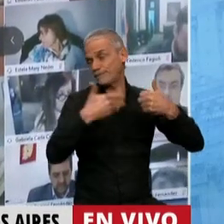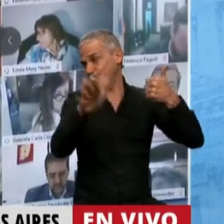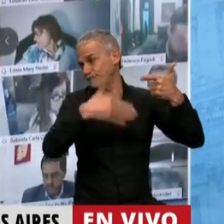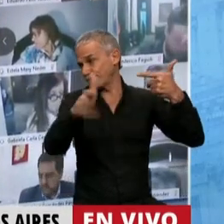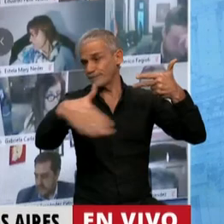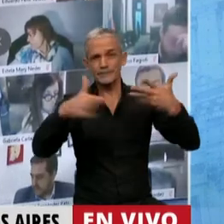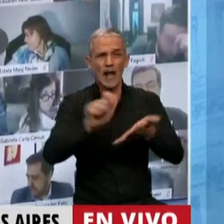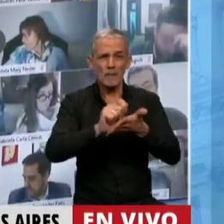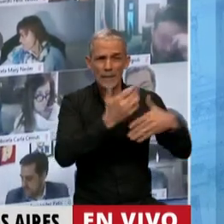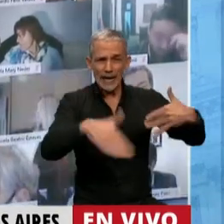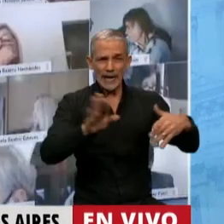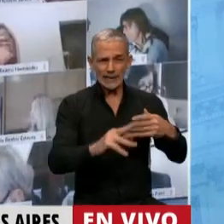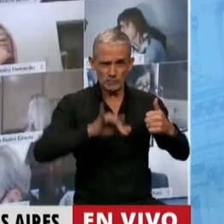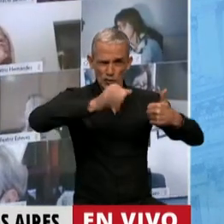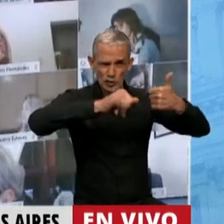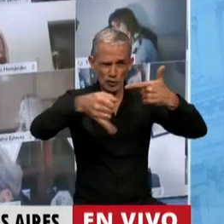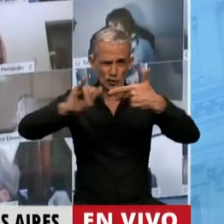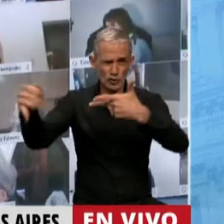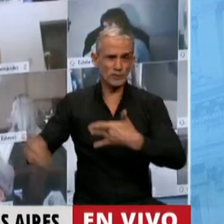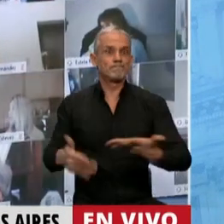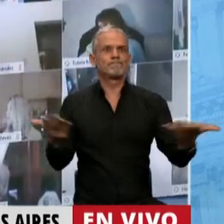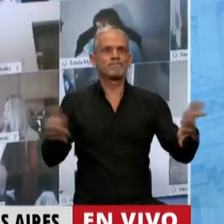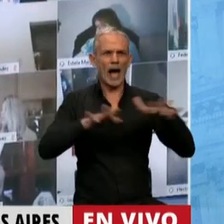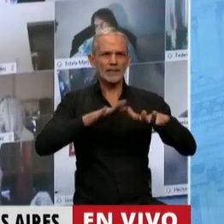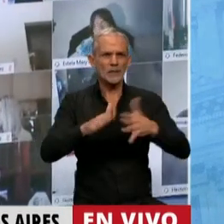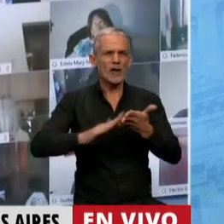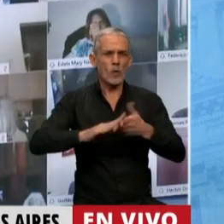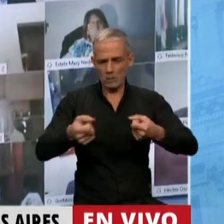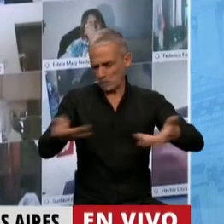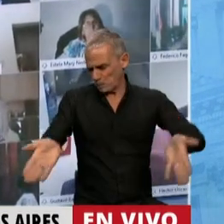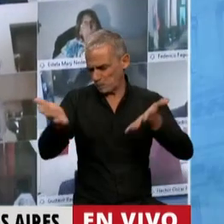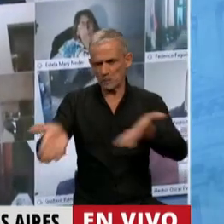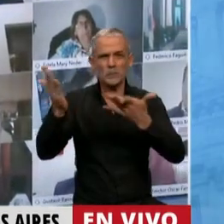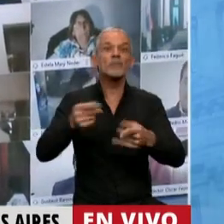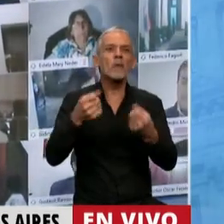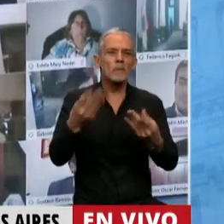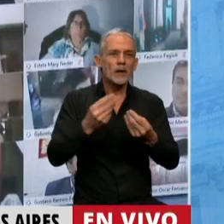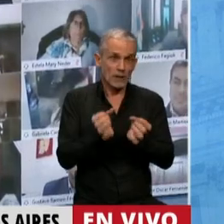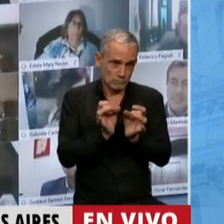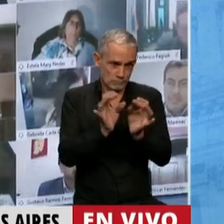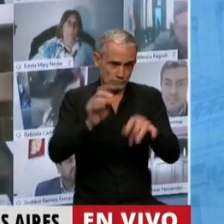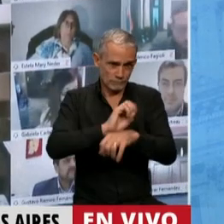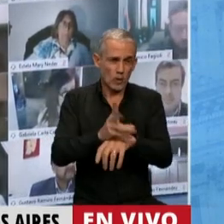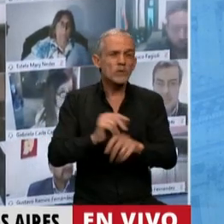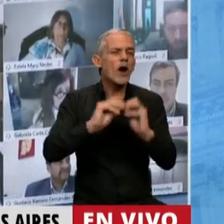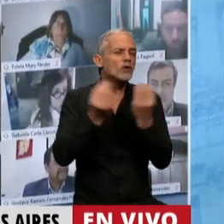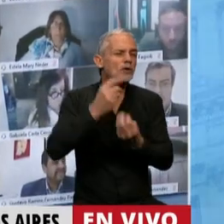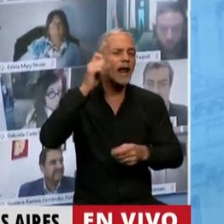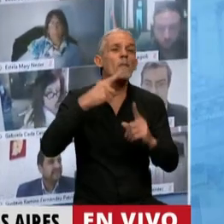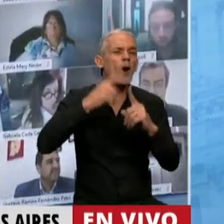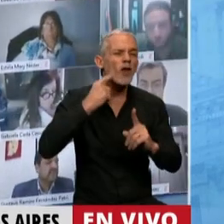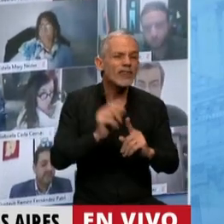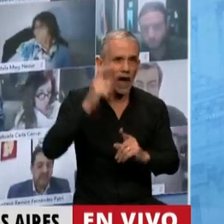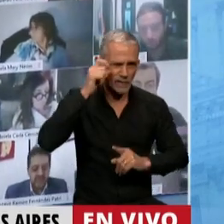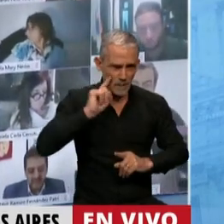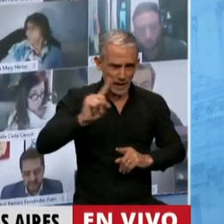varios meses y que es en parte la gran explicación de la extensión de los contagios. Estamos en 10.000 contagios diarios. Es